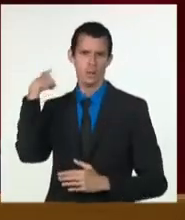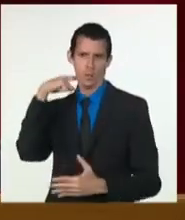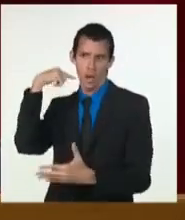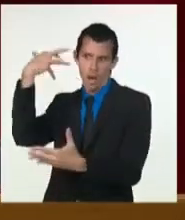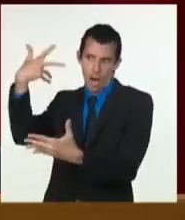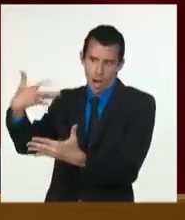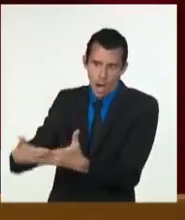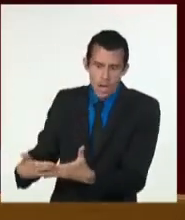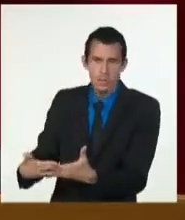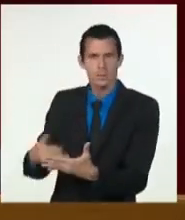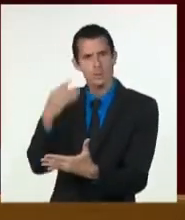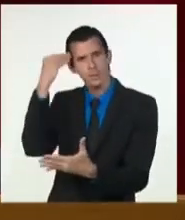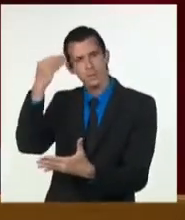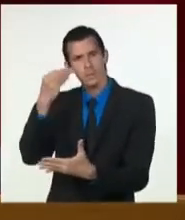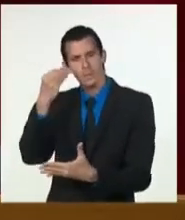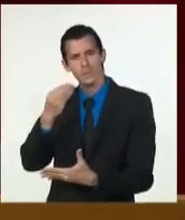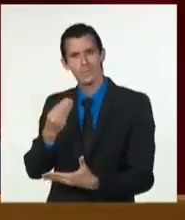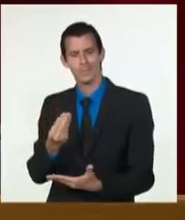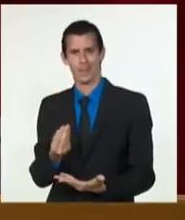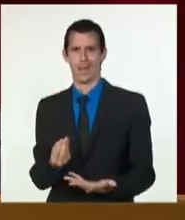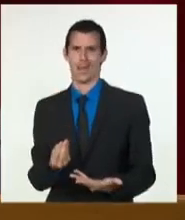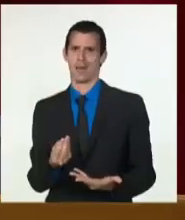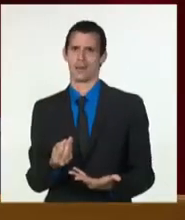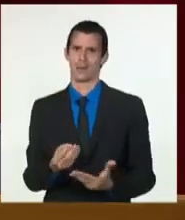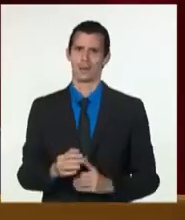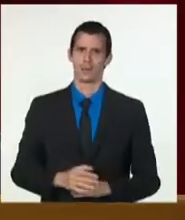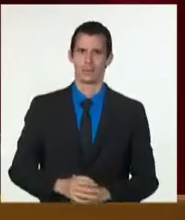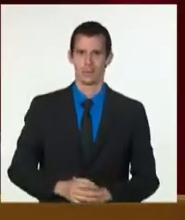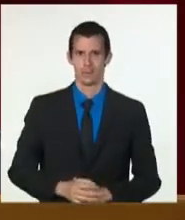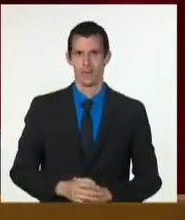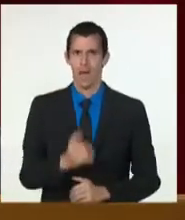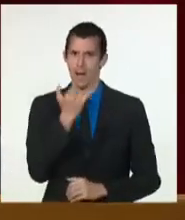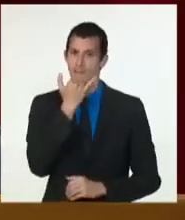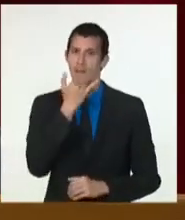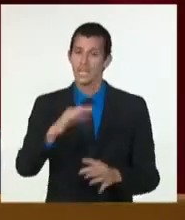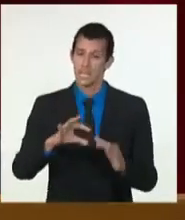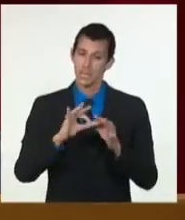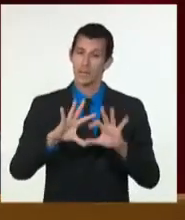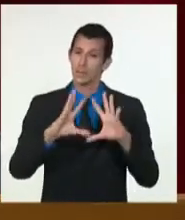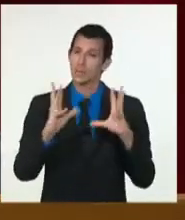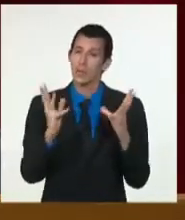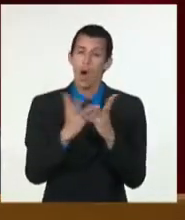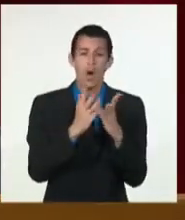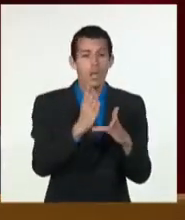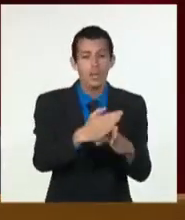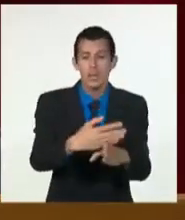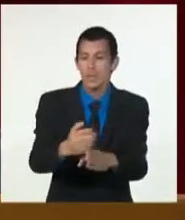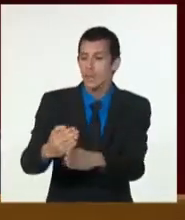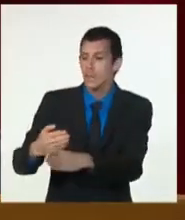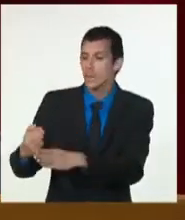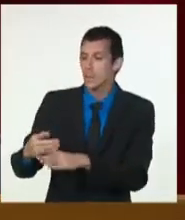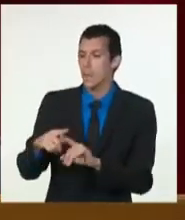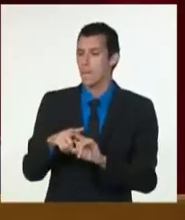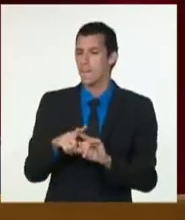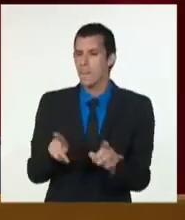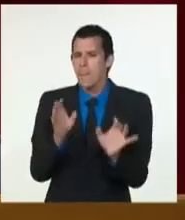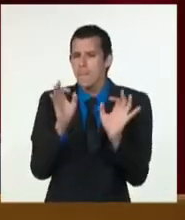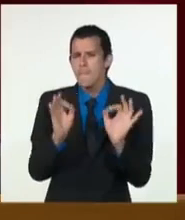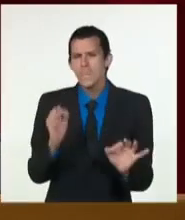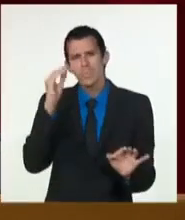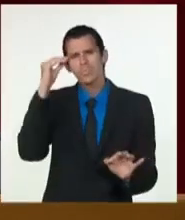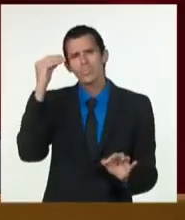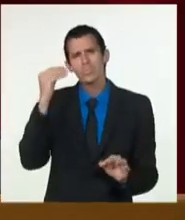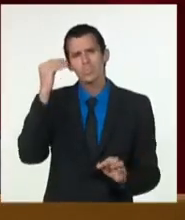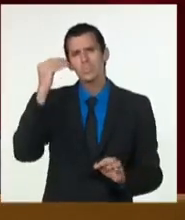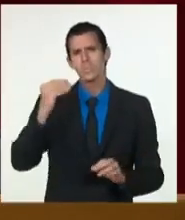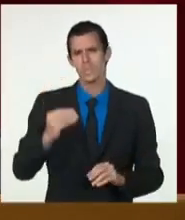gravitando contra el desarrollo del país, coinciden en el tiempo con una fuerte tendencia a la profundización